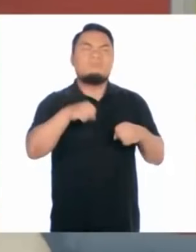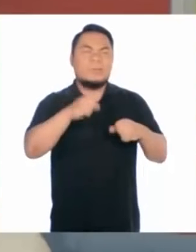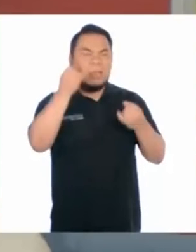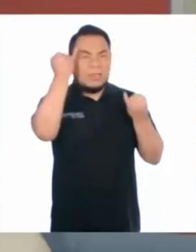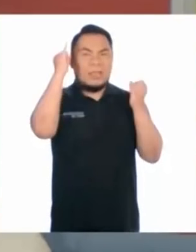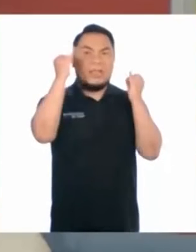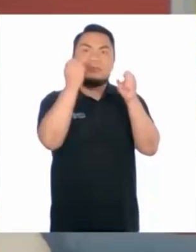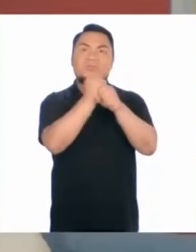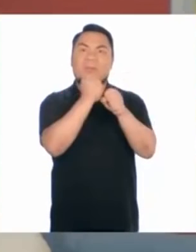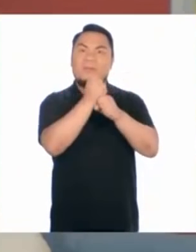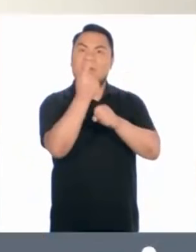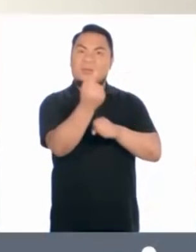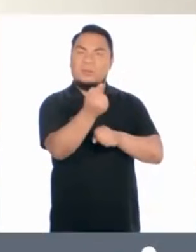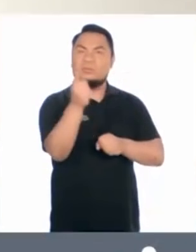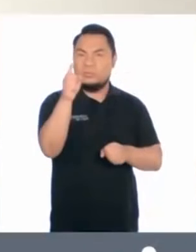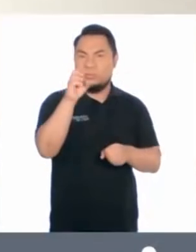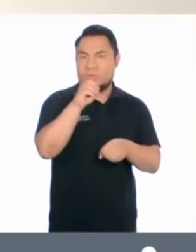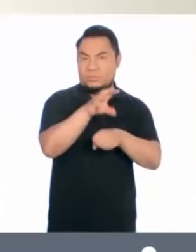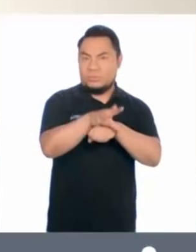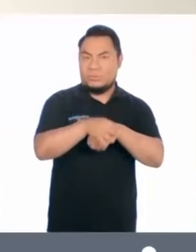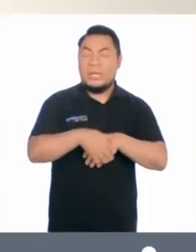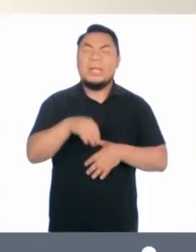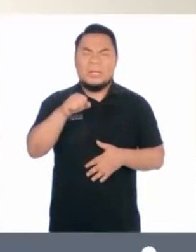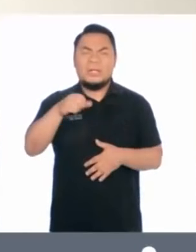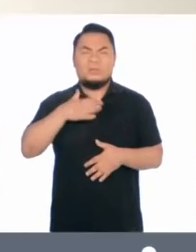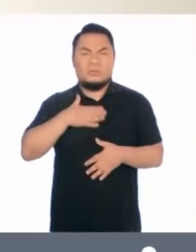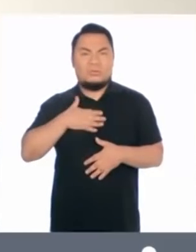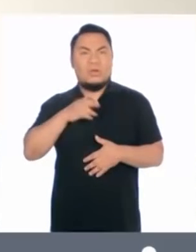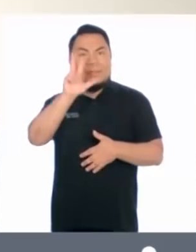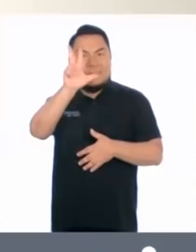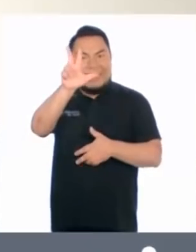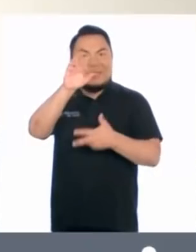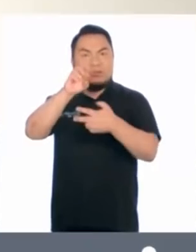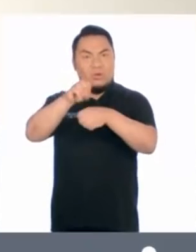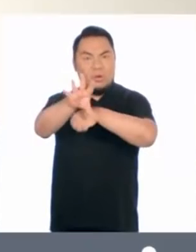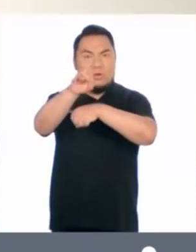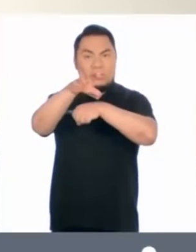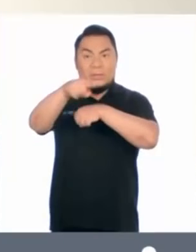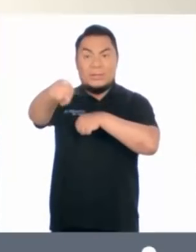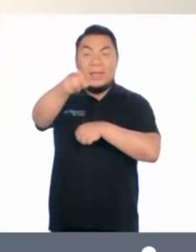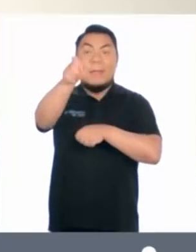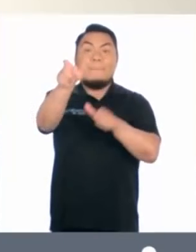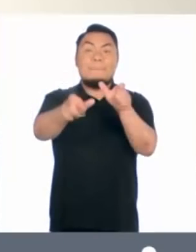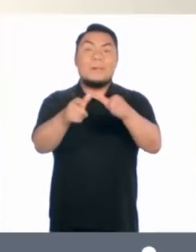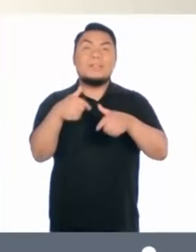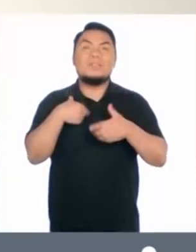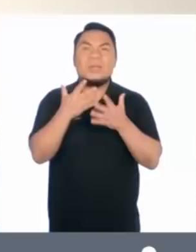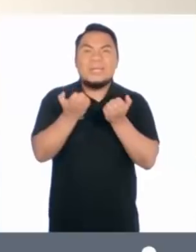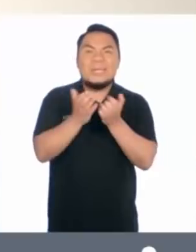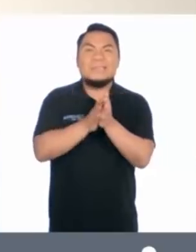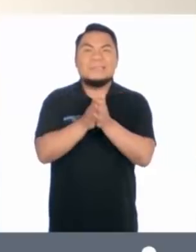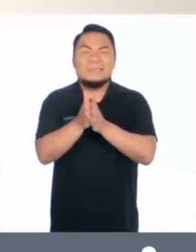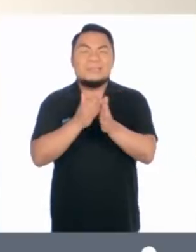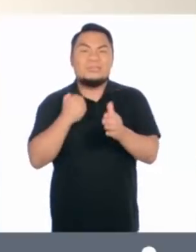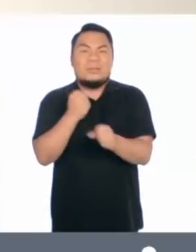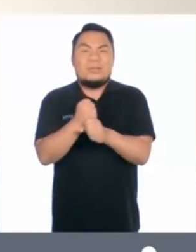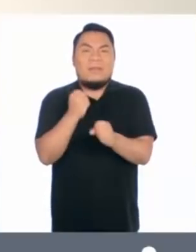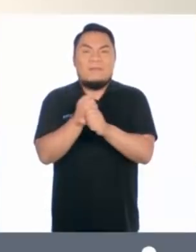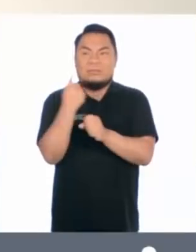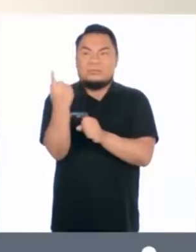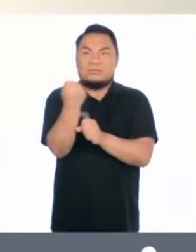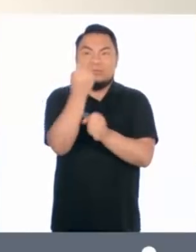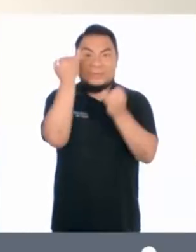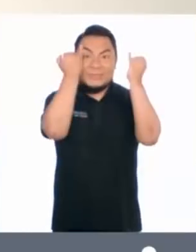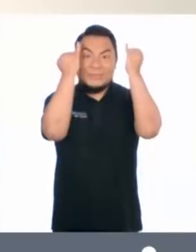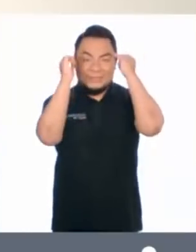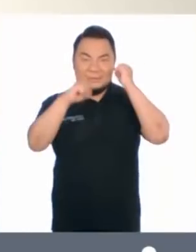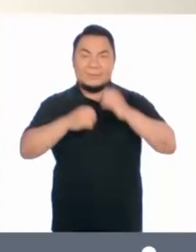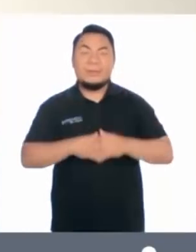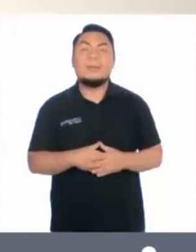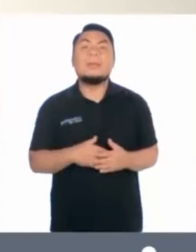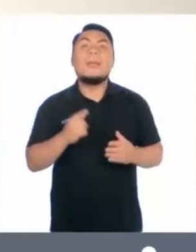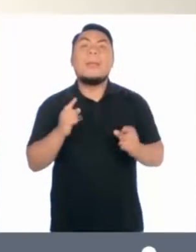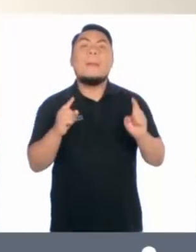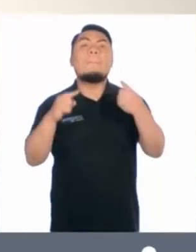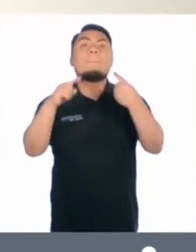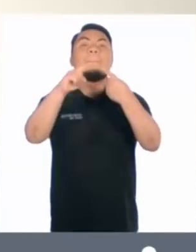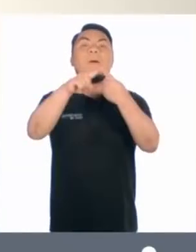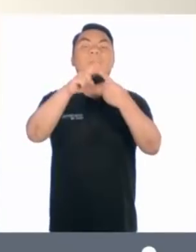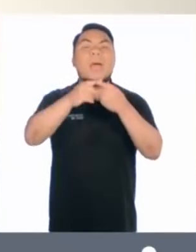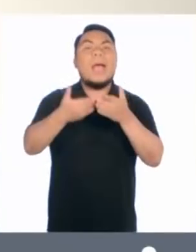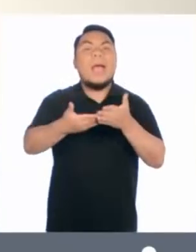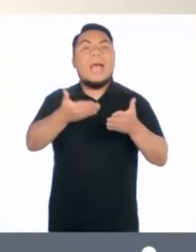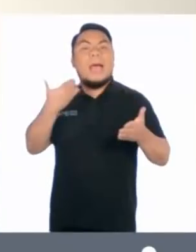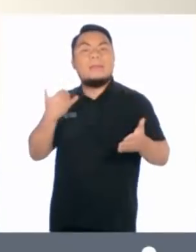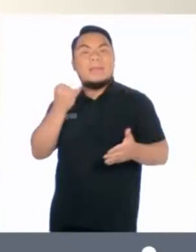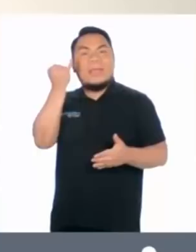han decidido emprender? Les voy a dar tres consejos a las personas que desean iniciar este camino de emprendedor. El primero,